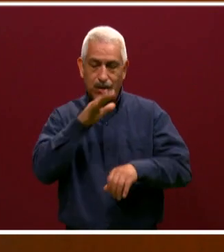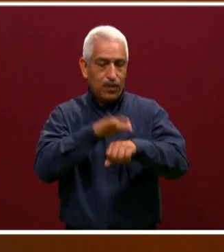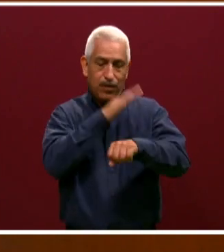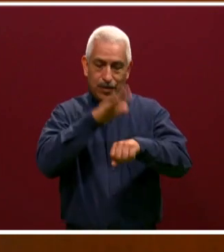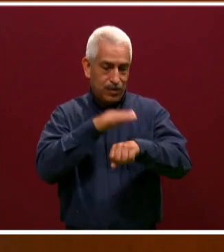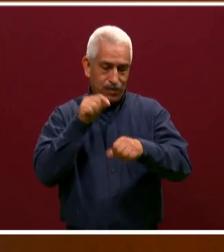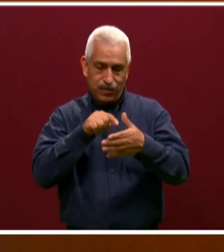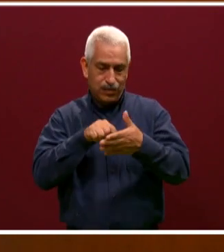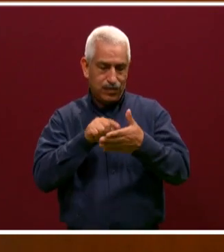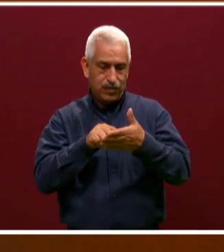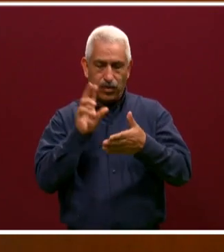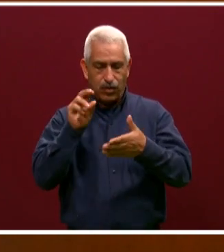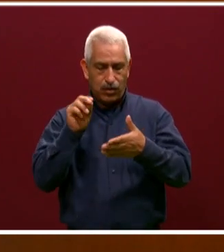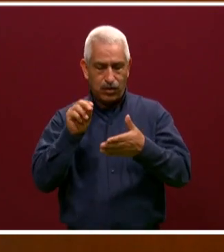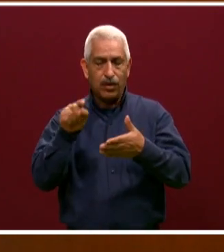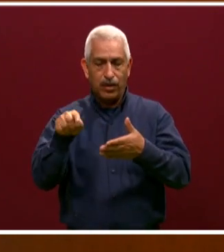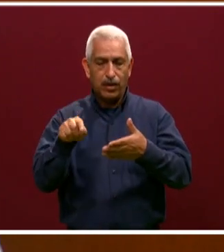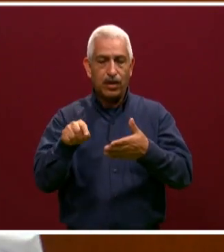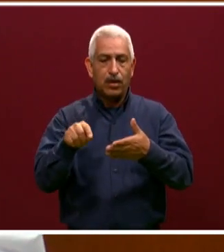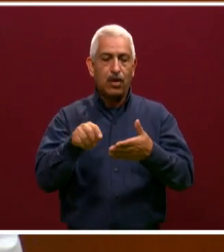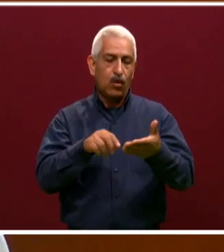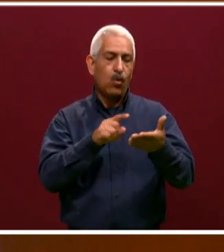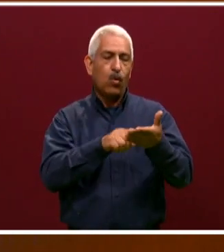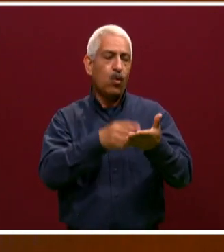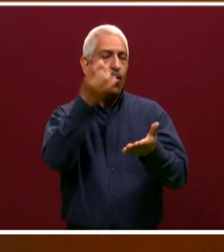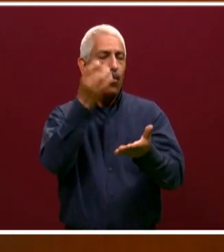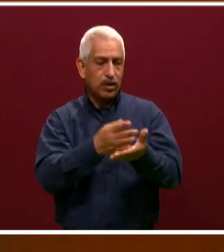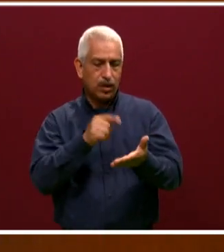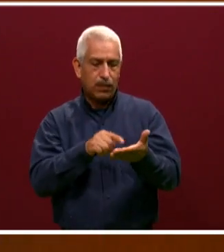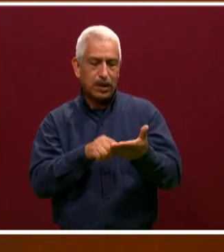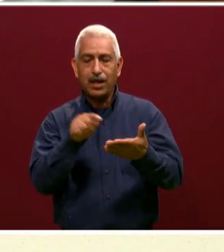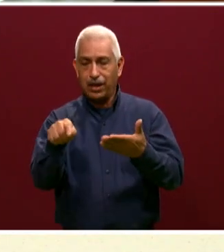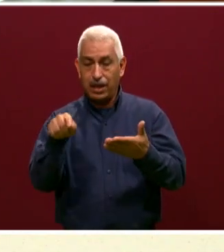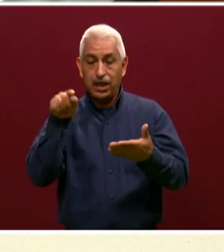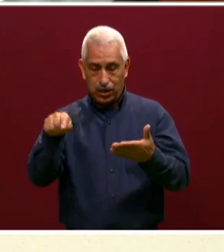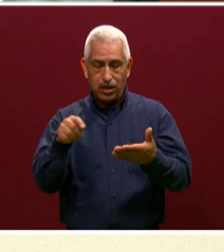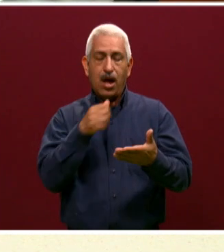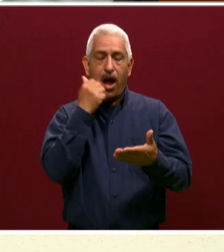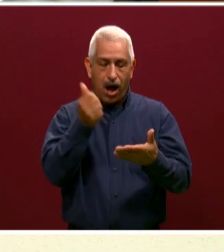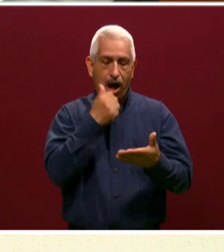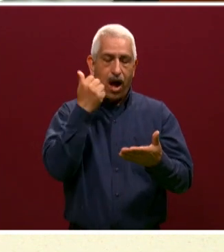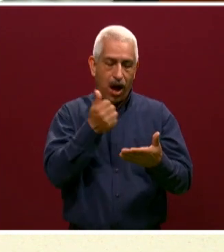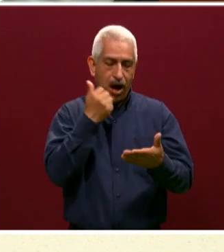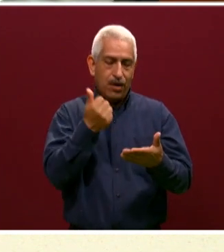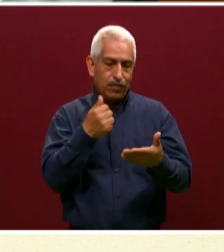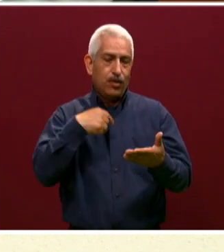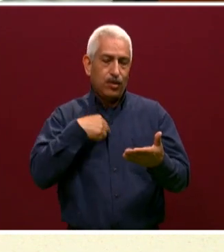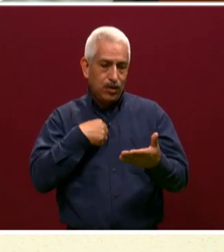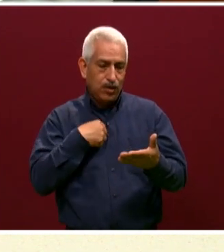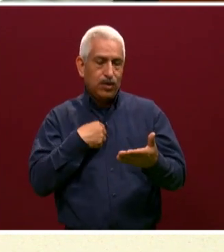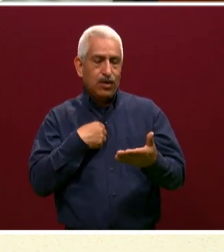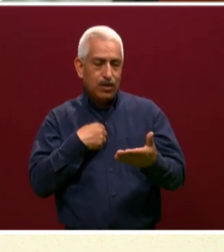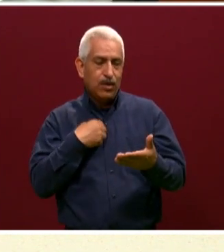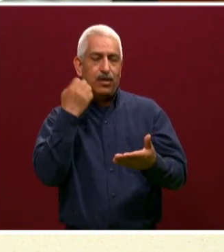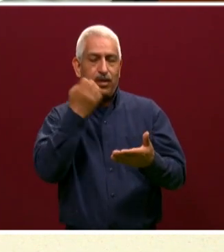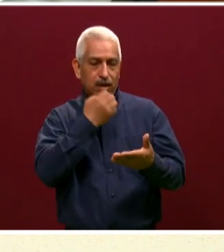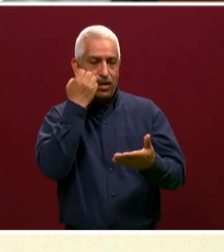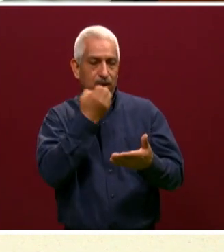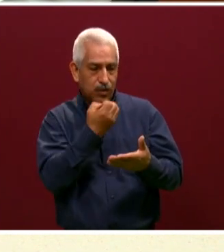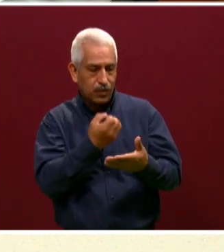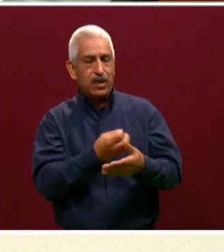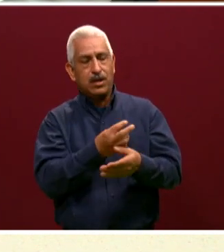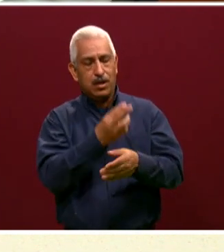Basta una constancia de estudios que es alumno de tal secundaria. bien, que diga Cleotilde es alumna de tercero de secundaria